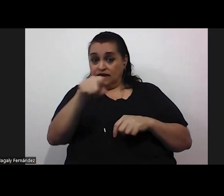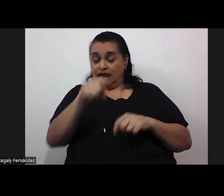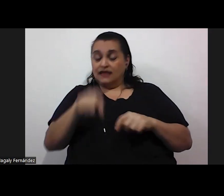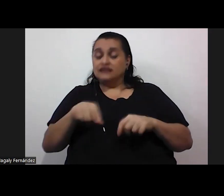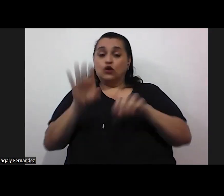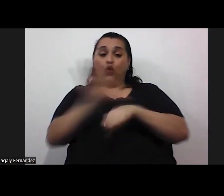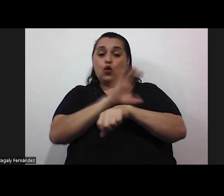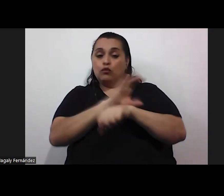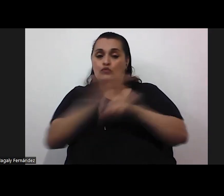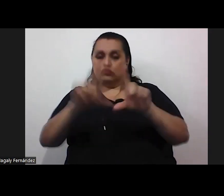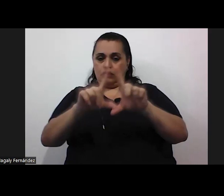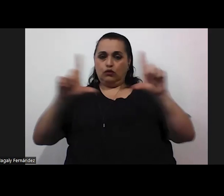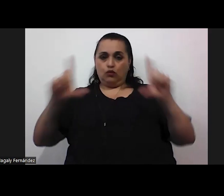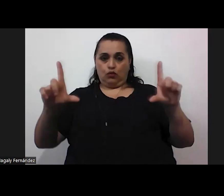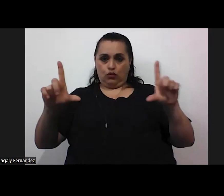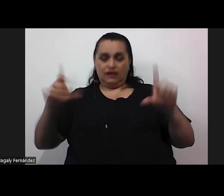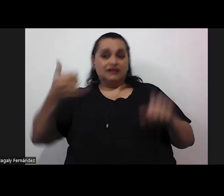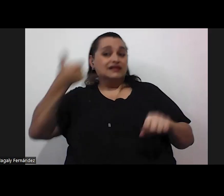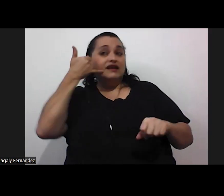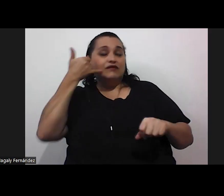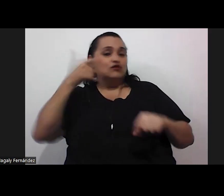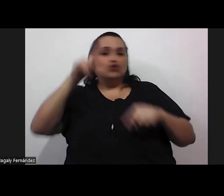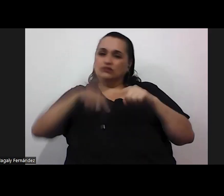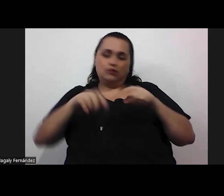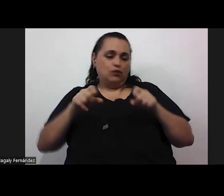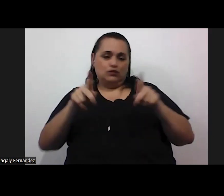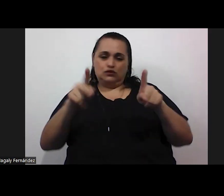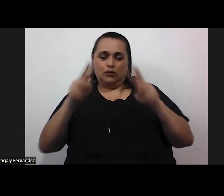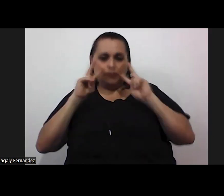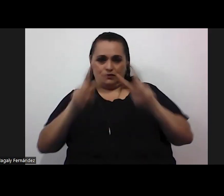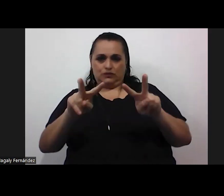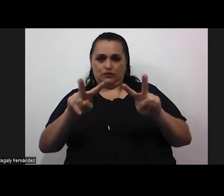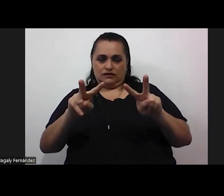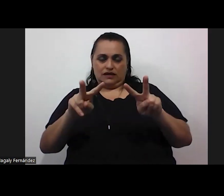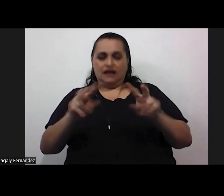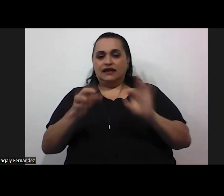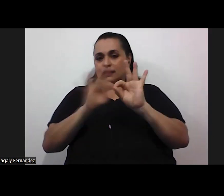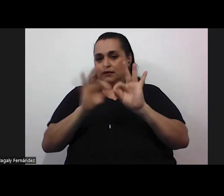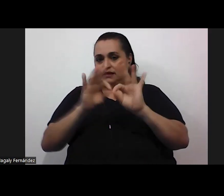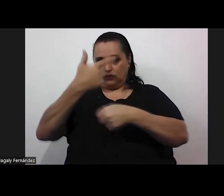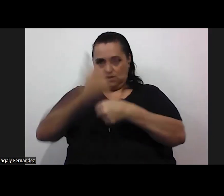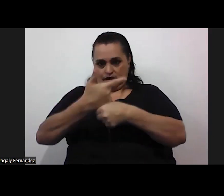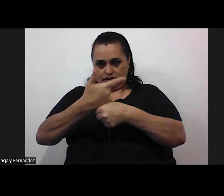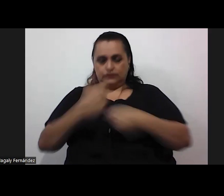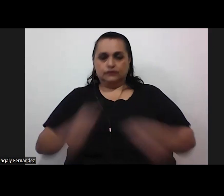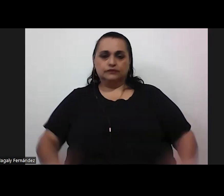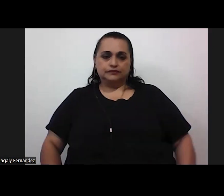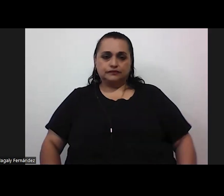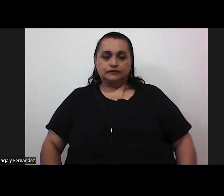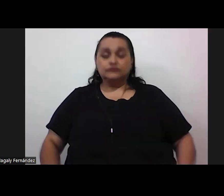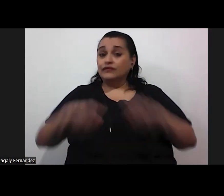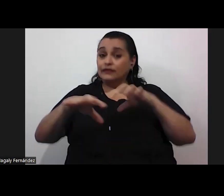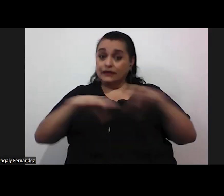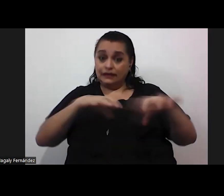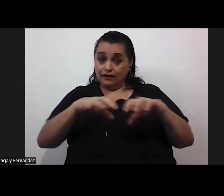computadora. Desde el teléfono no tenemos opción de visualizar la interpretación Alesco. La dinámica por